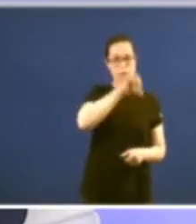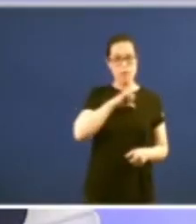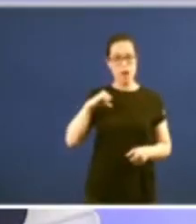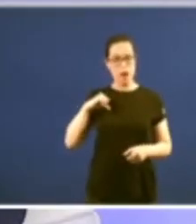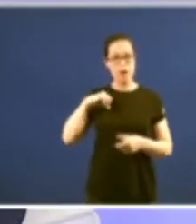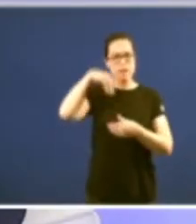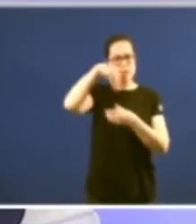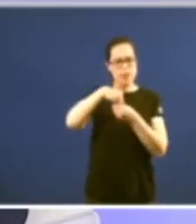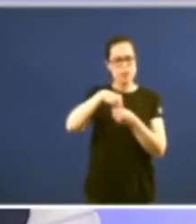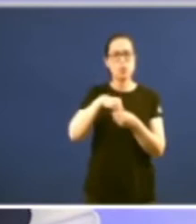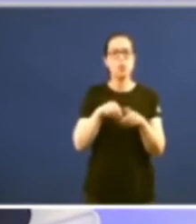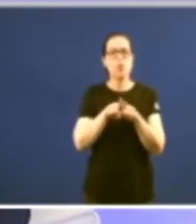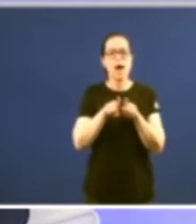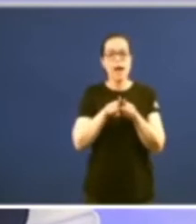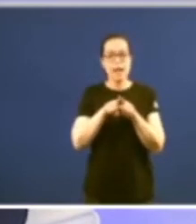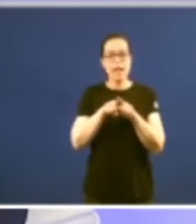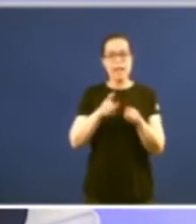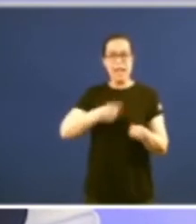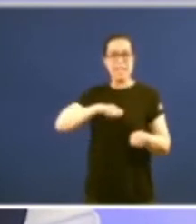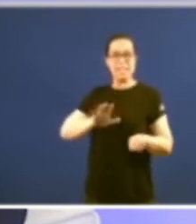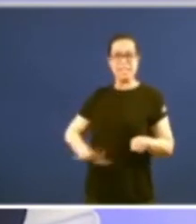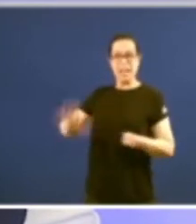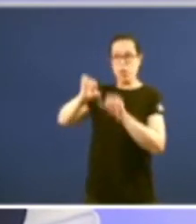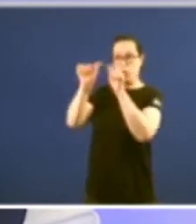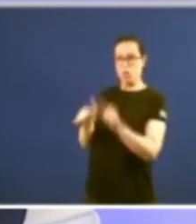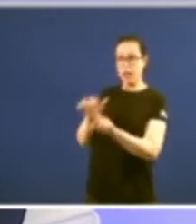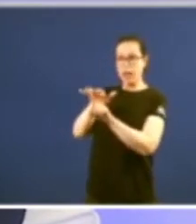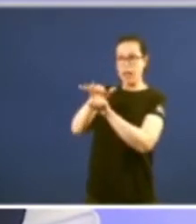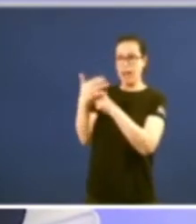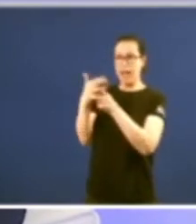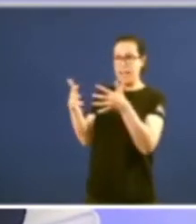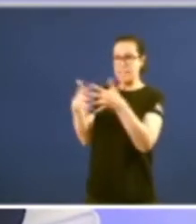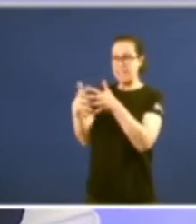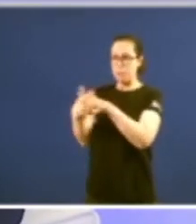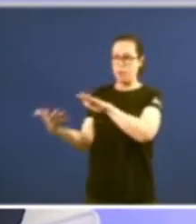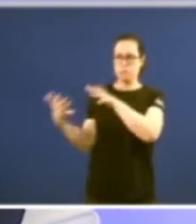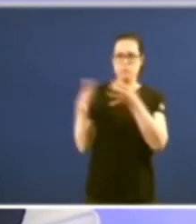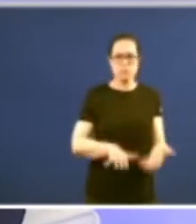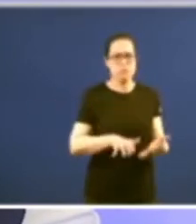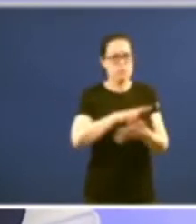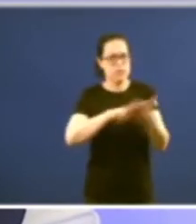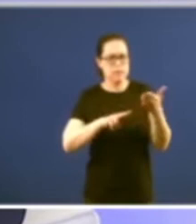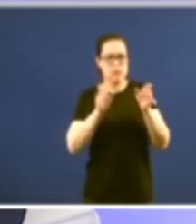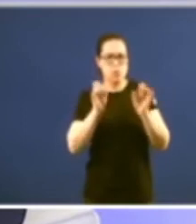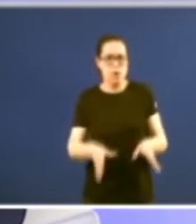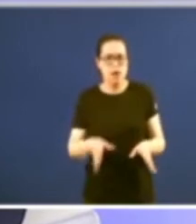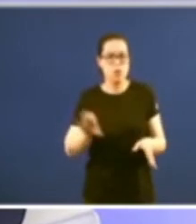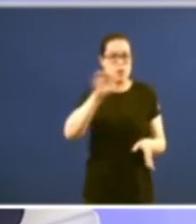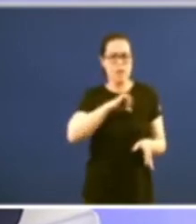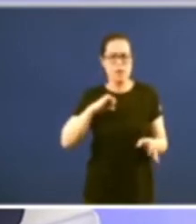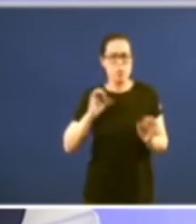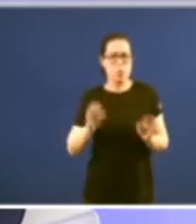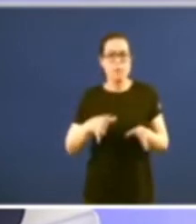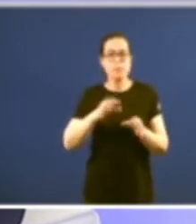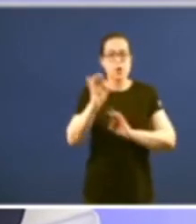reproducir o esquema do estado vou ir rematando tenderon a reproducir o esquema do estado e teñen unha serie de órganos intermedios como